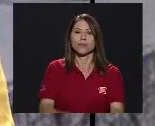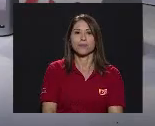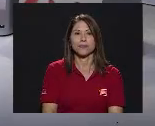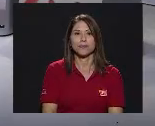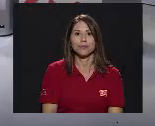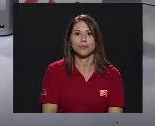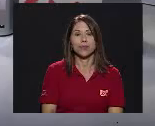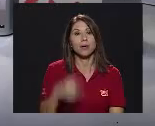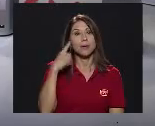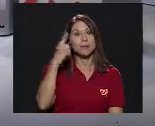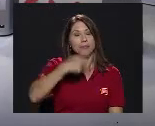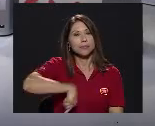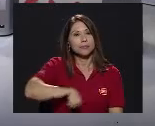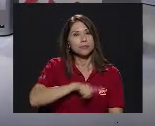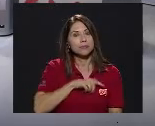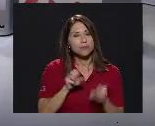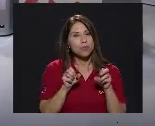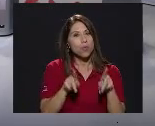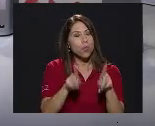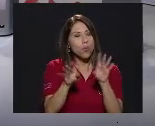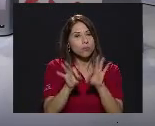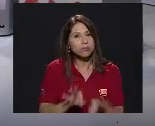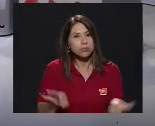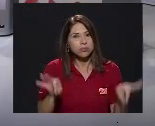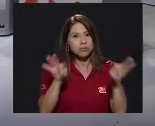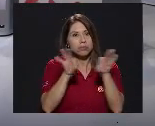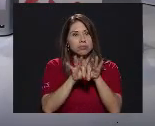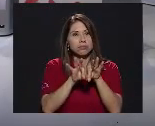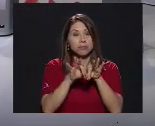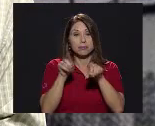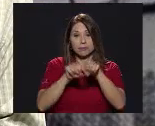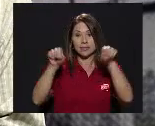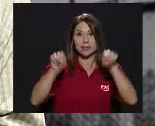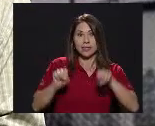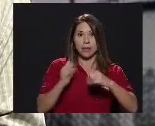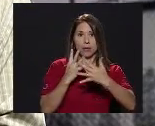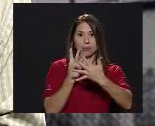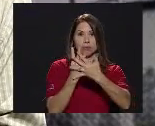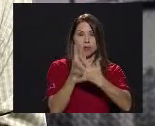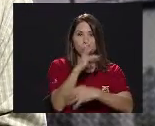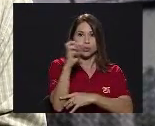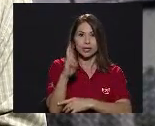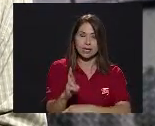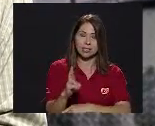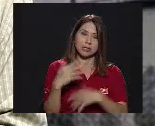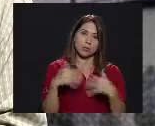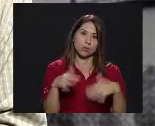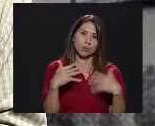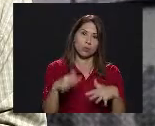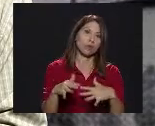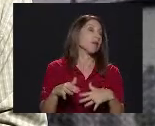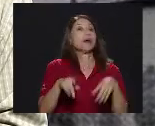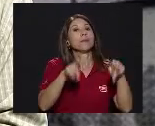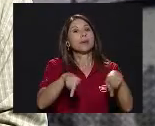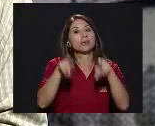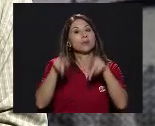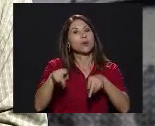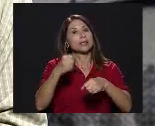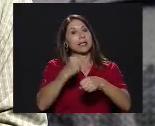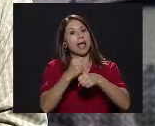Para nosotros Es una oportunidad Muy valiosa Para el sistema Penitenciario Costarricense Para quienes estamos ahí